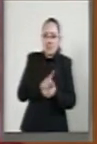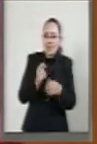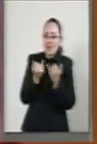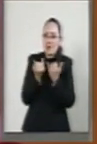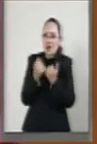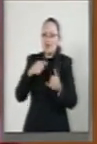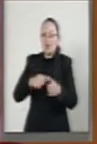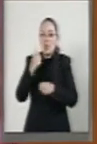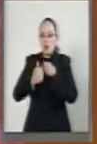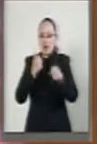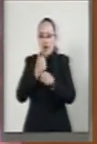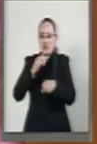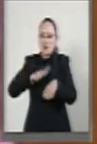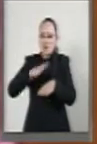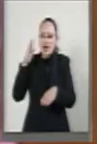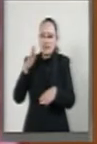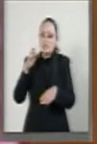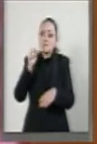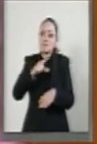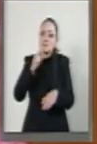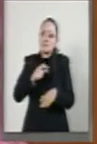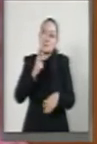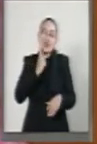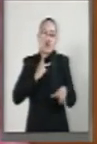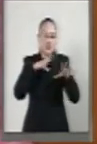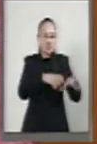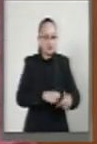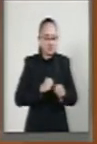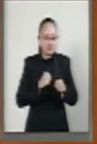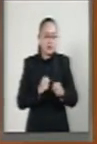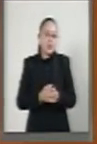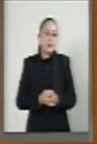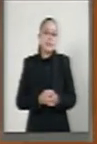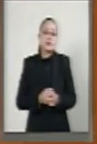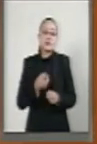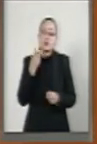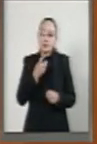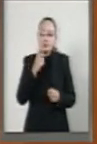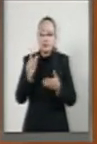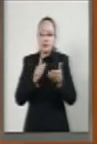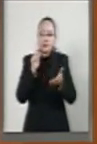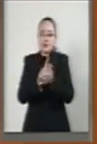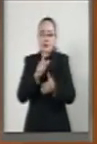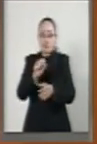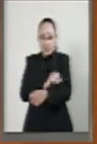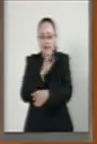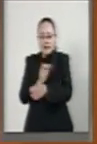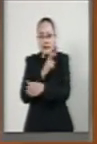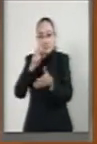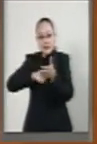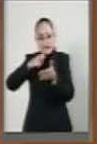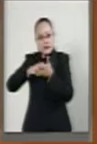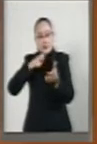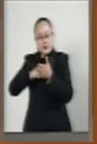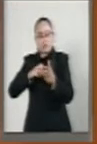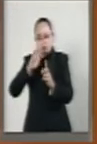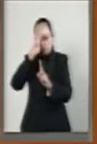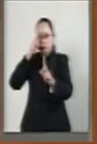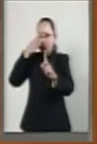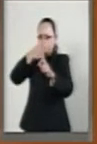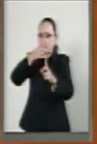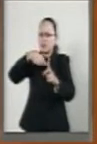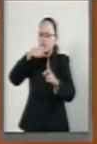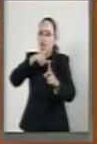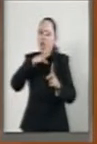un aniversario más de la nacionalización del petróleo. La reforma energética está a la altura de los retos de